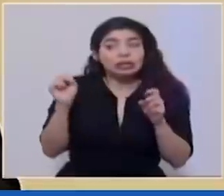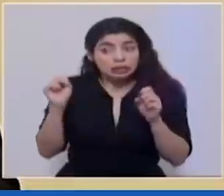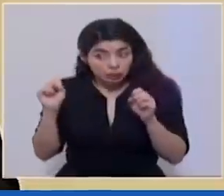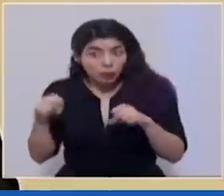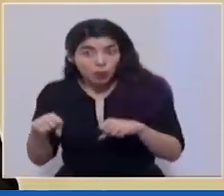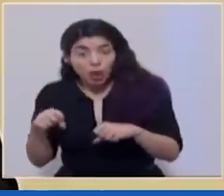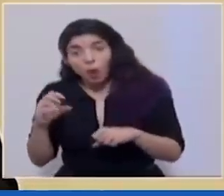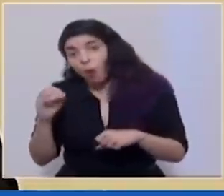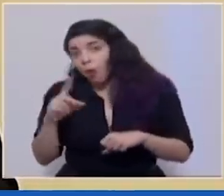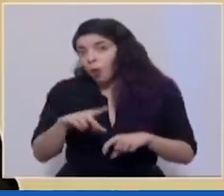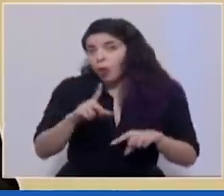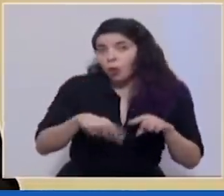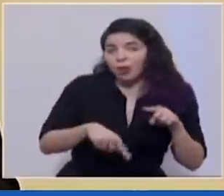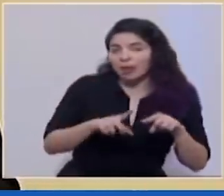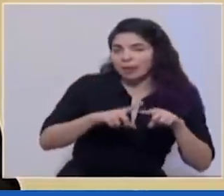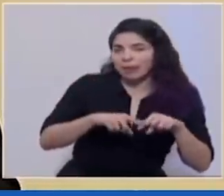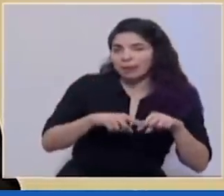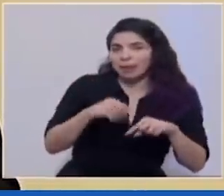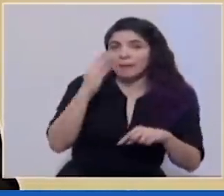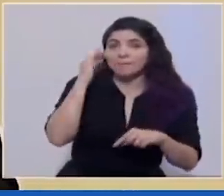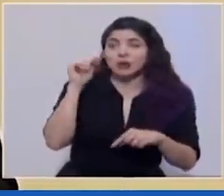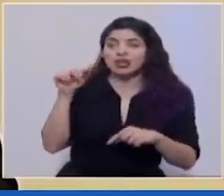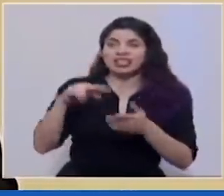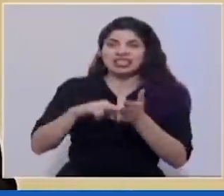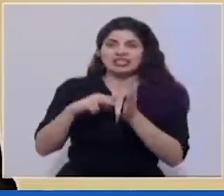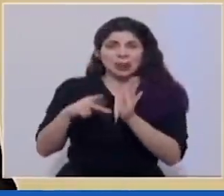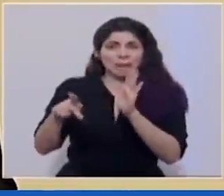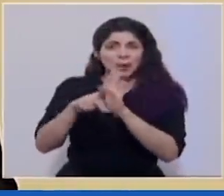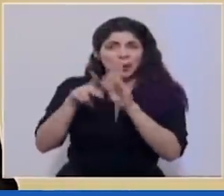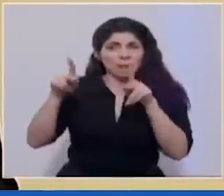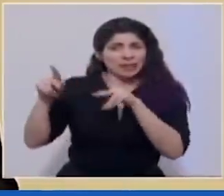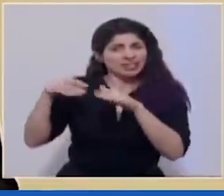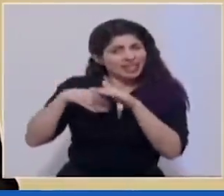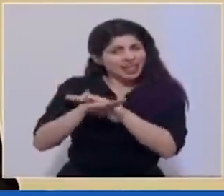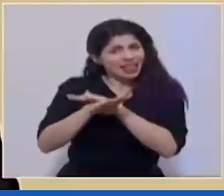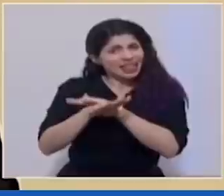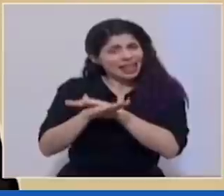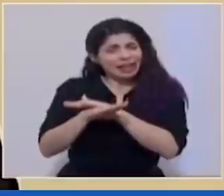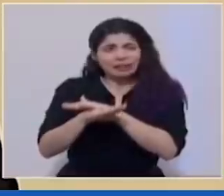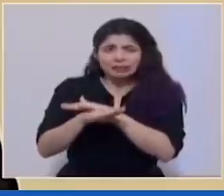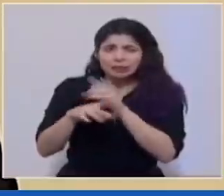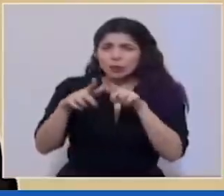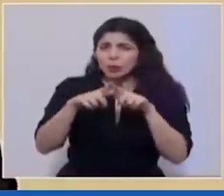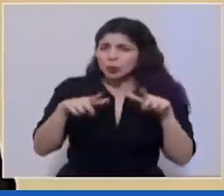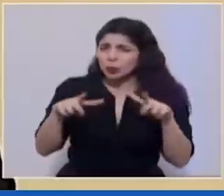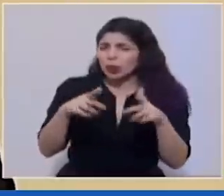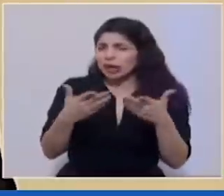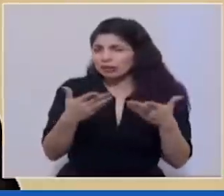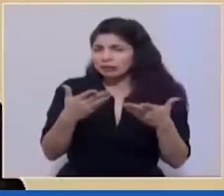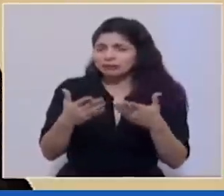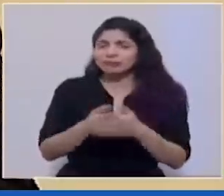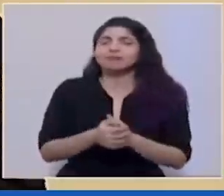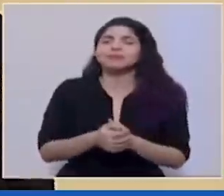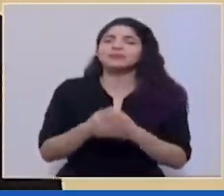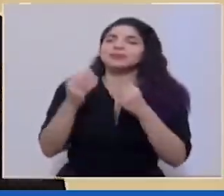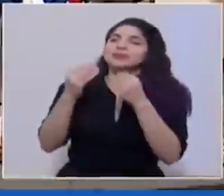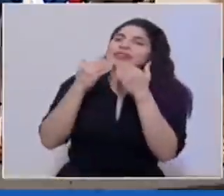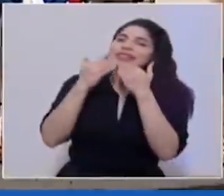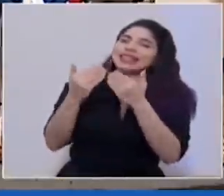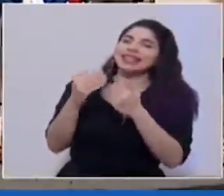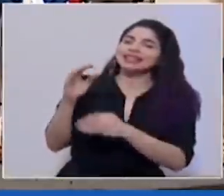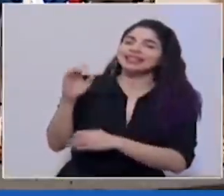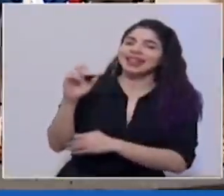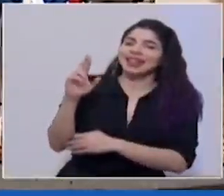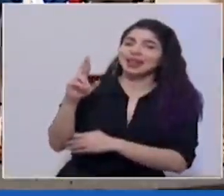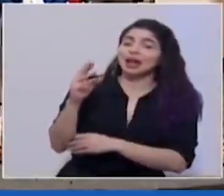hacerse o no podría hacerse porque sería prácticamente impedir la entrada de las personas a una región determinada muchísimas gracias don